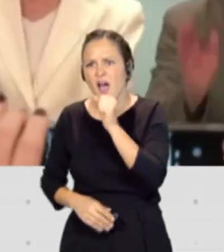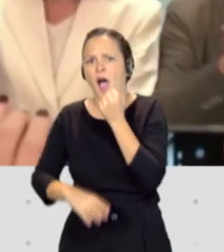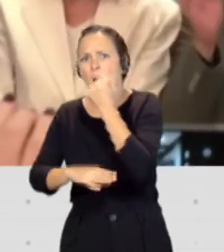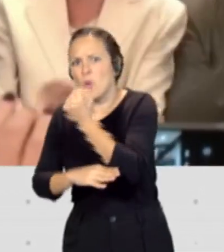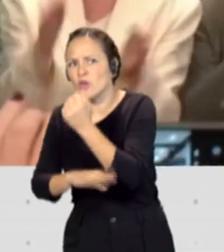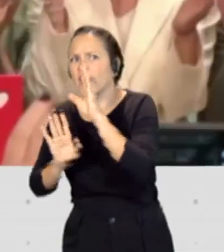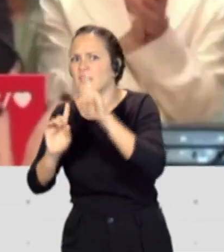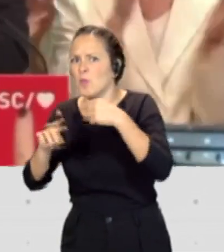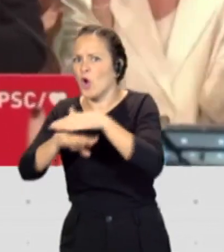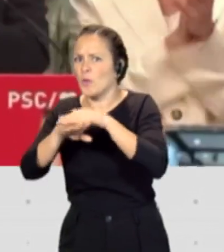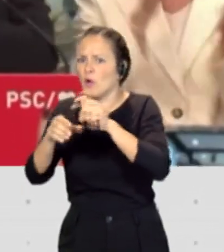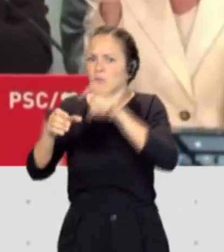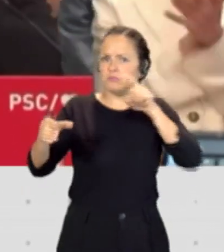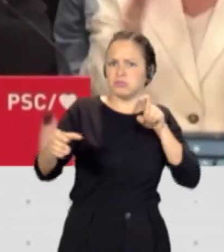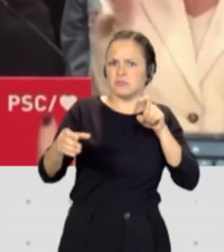tendría esto para Esquerra?